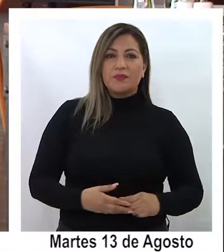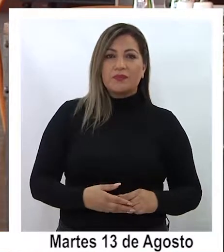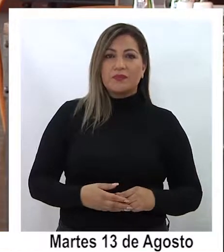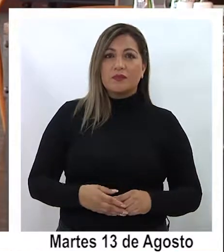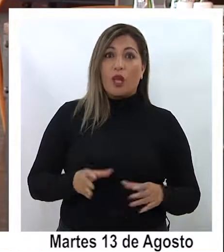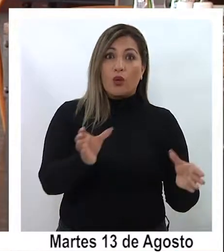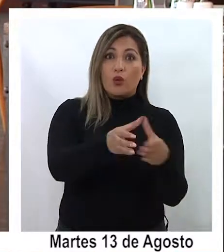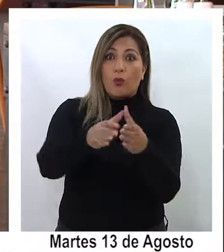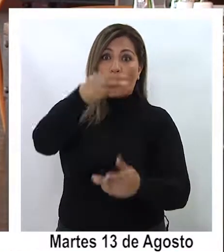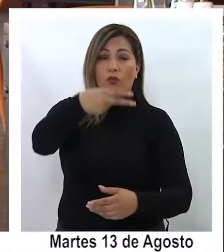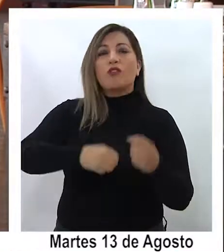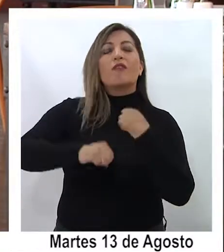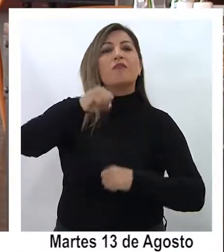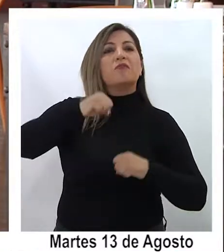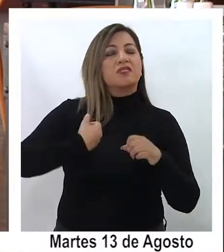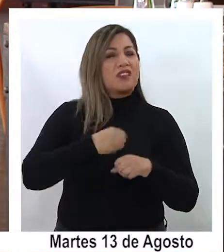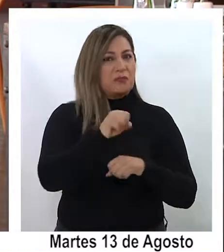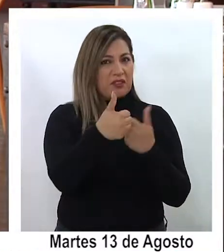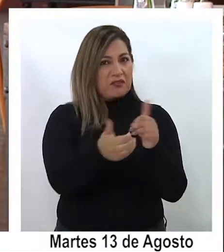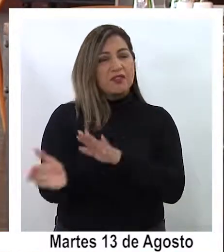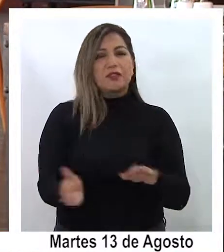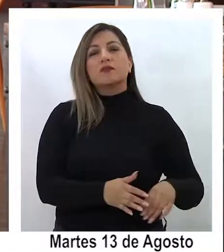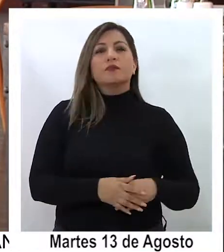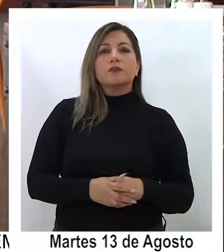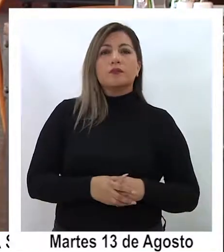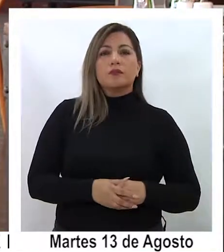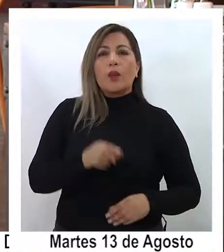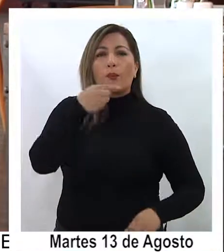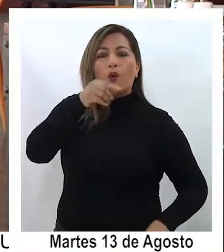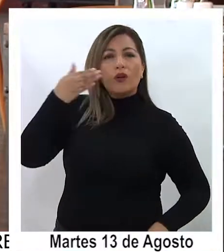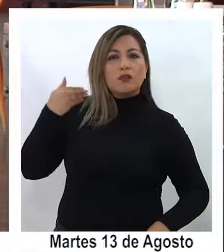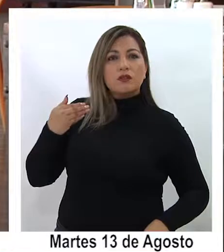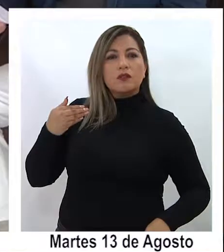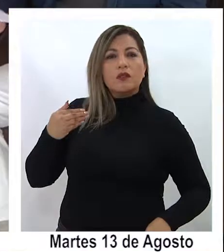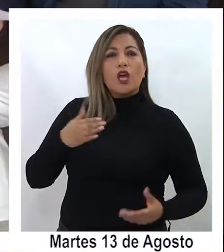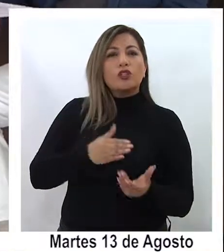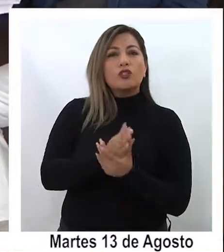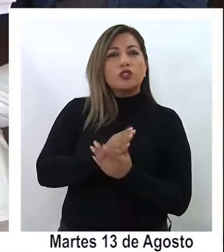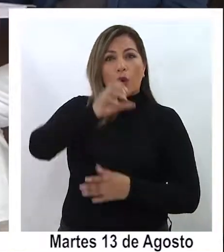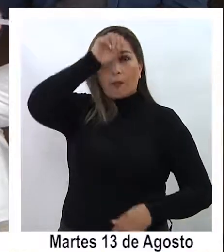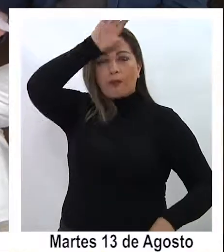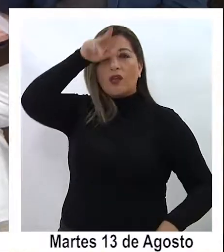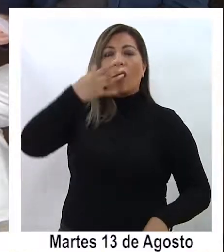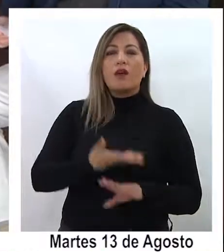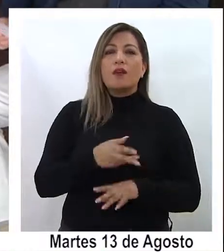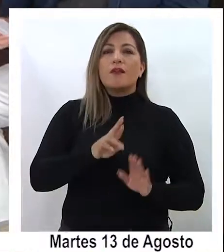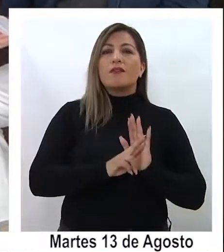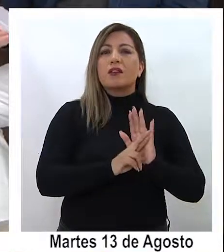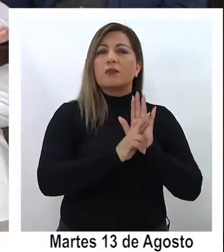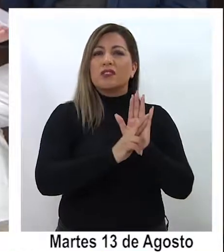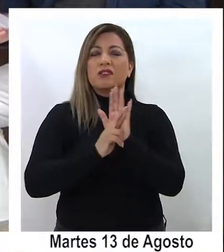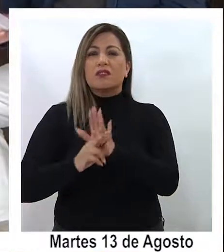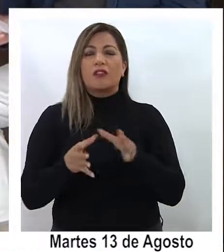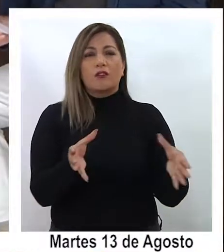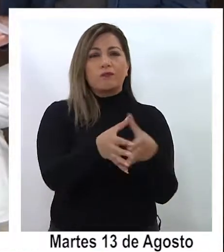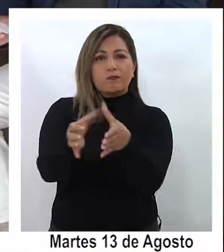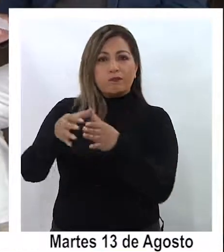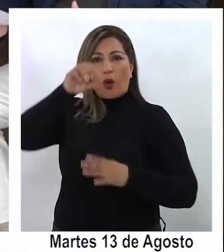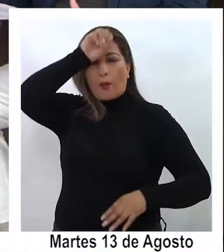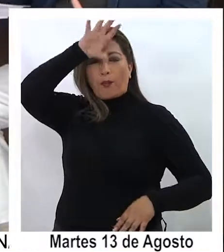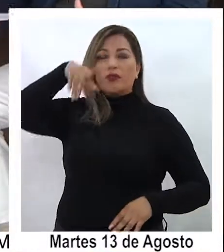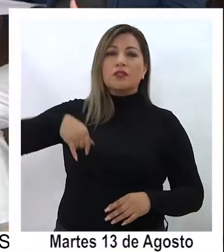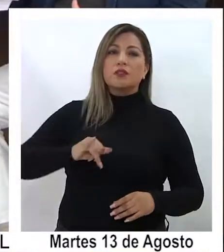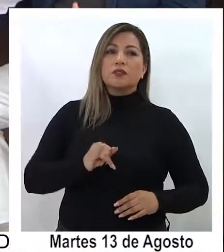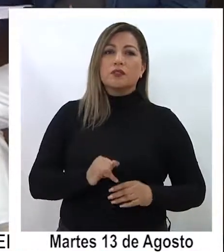los gremios empresariales firmamos un convenio precisamente con el consejo minero entiendo estuvieron representantes de todas las compañías de las grandes compañías